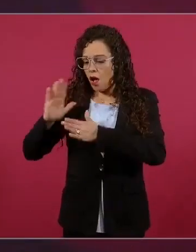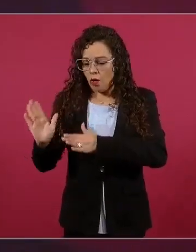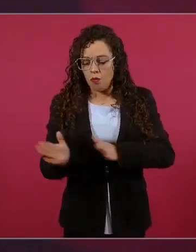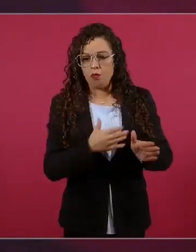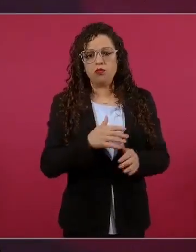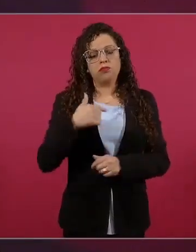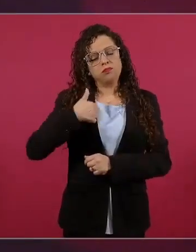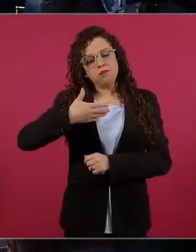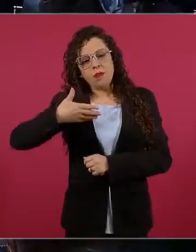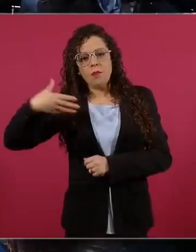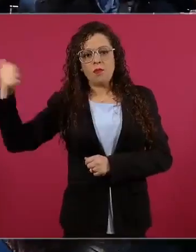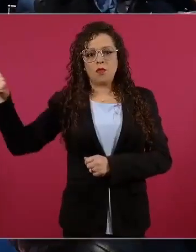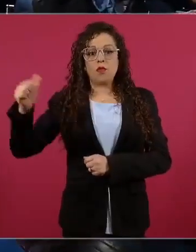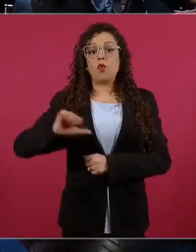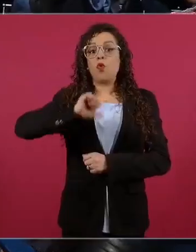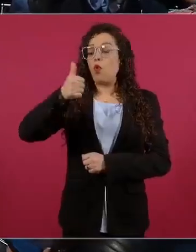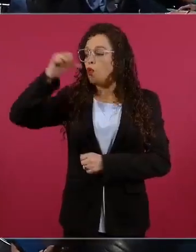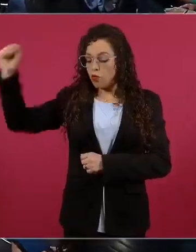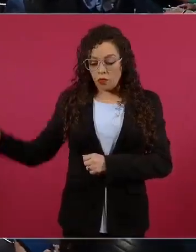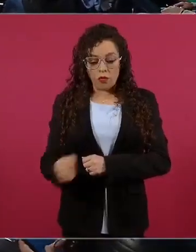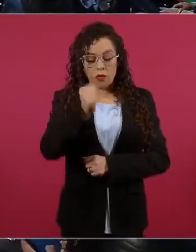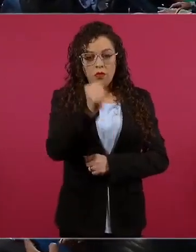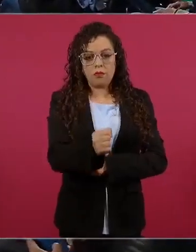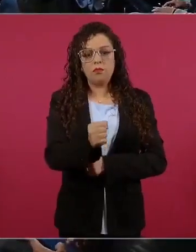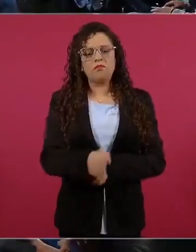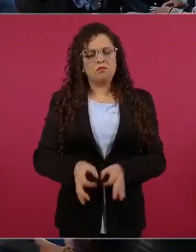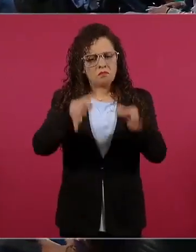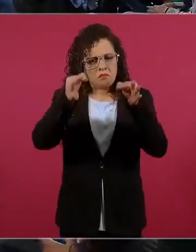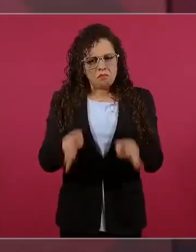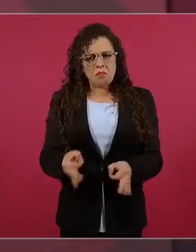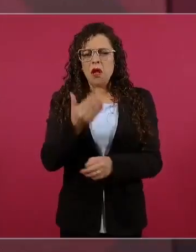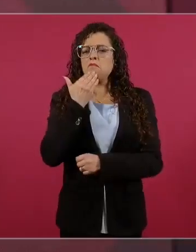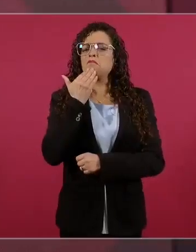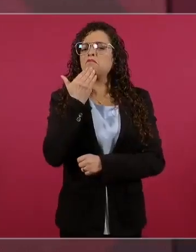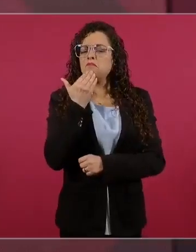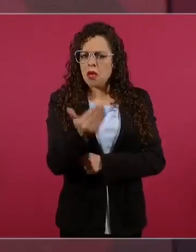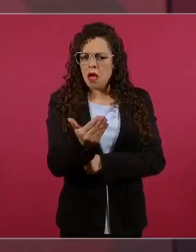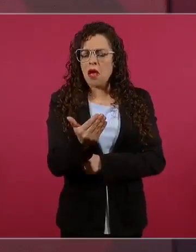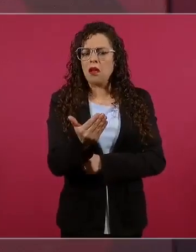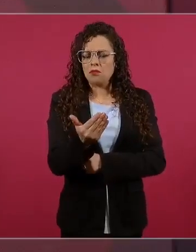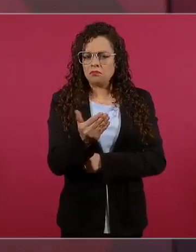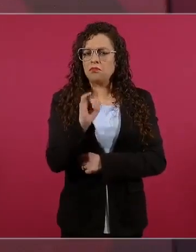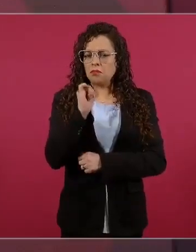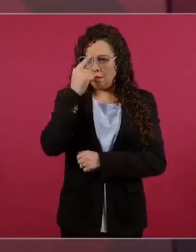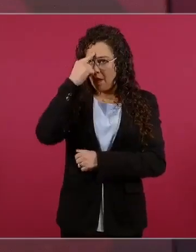Yo sí recomendaría que ya se hiciera a un lado la formalidad,